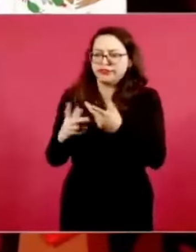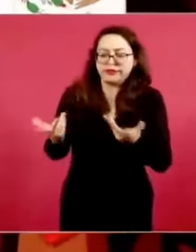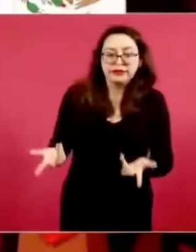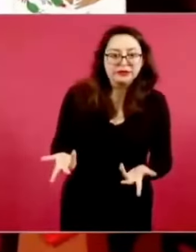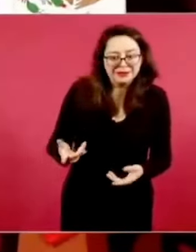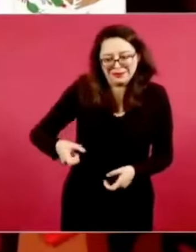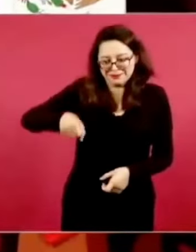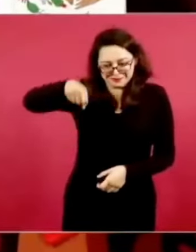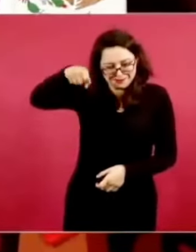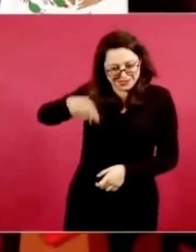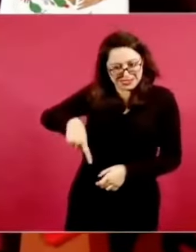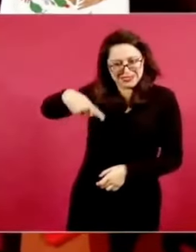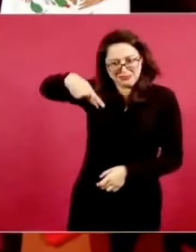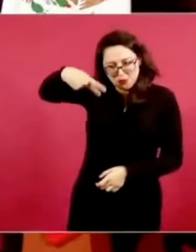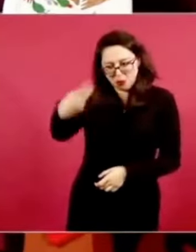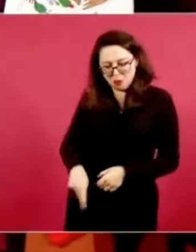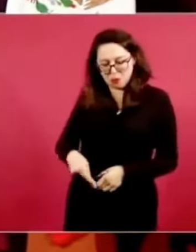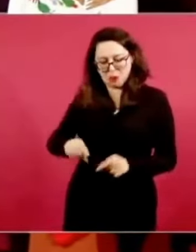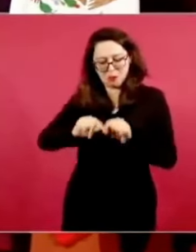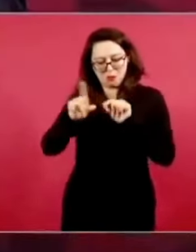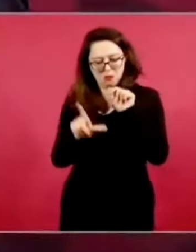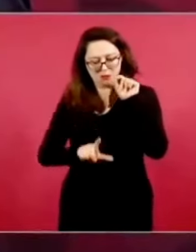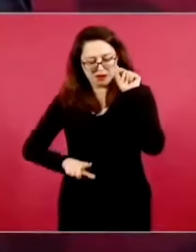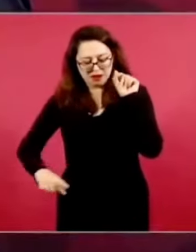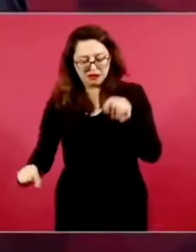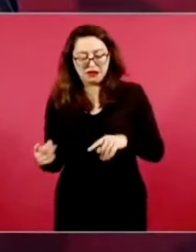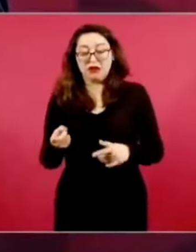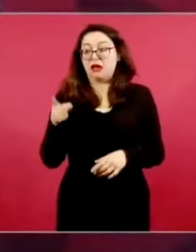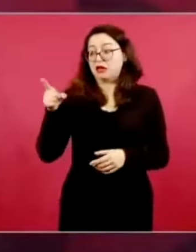pertenecieran a la oligarquía,